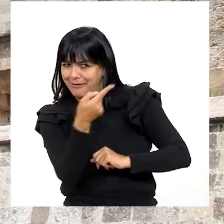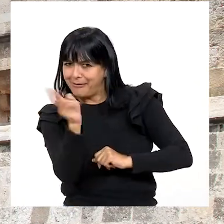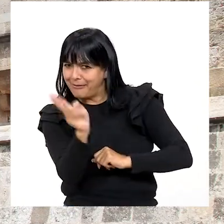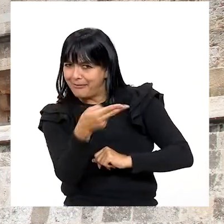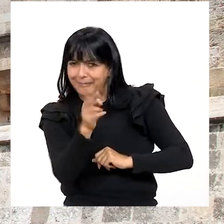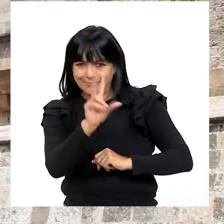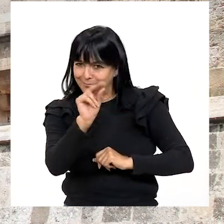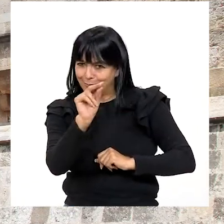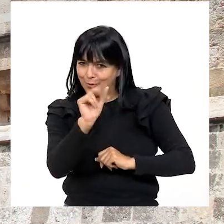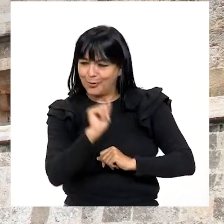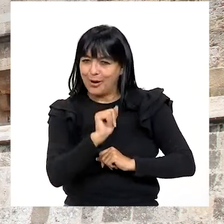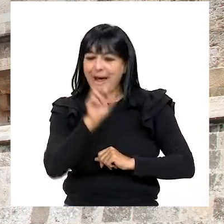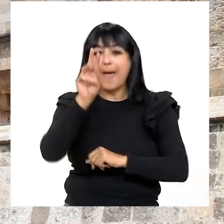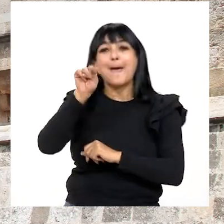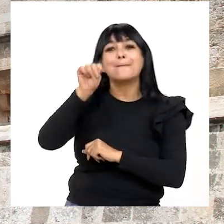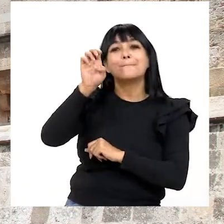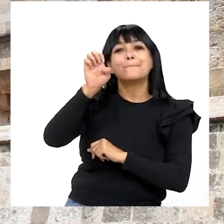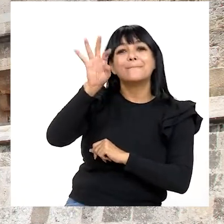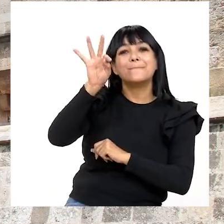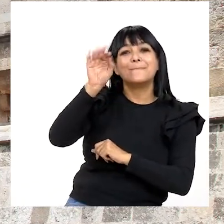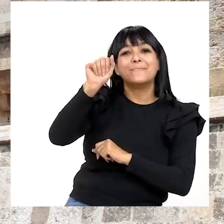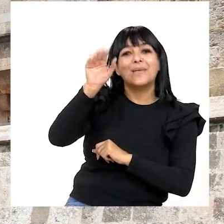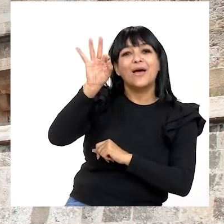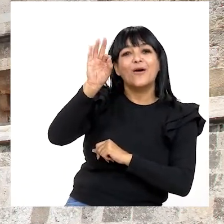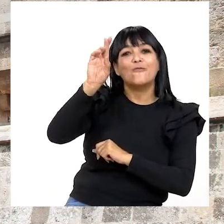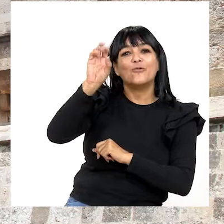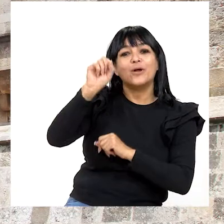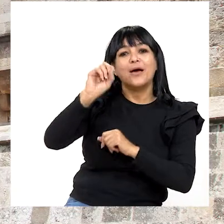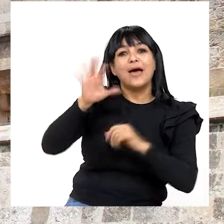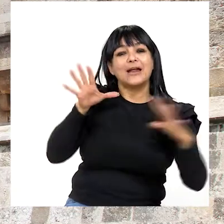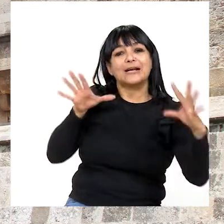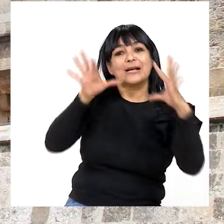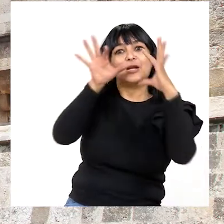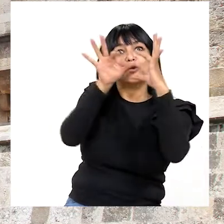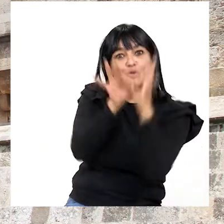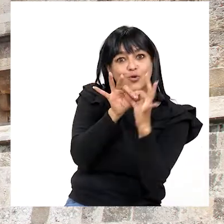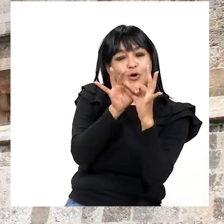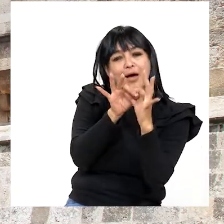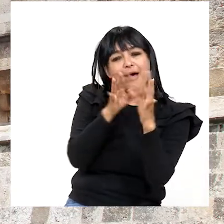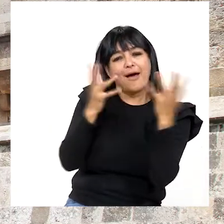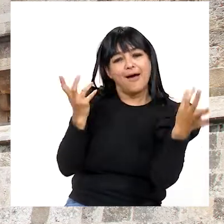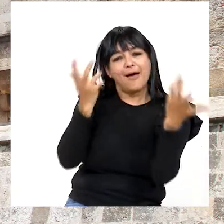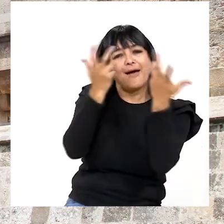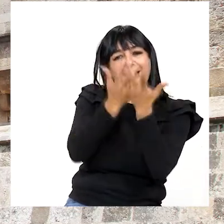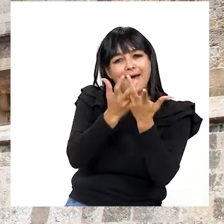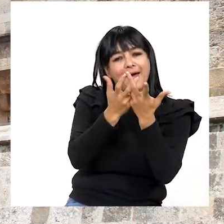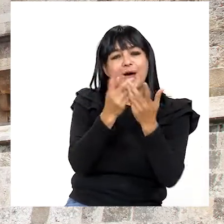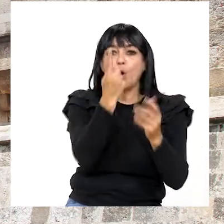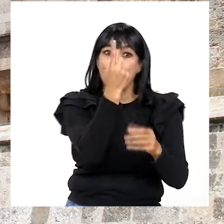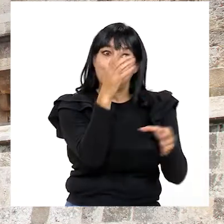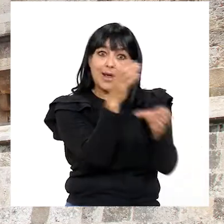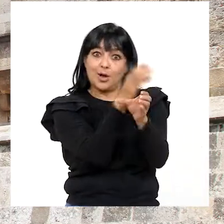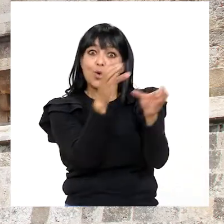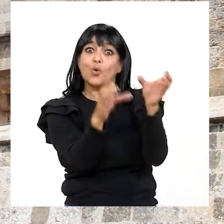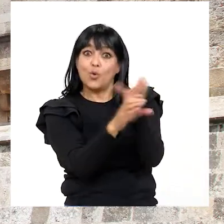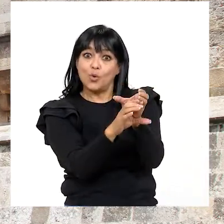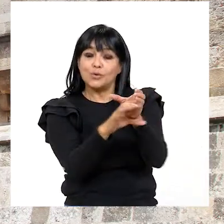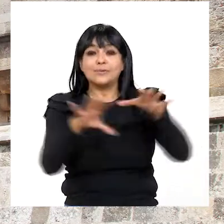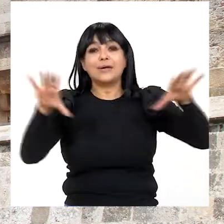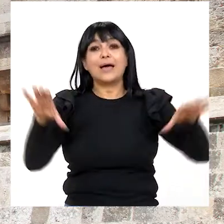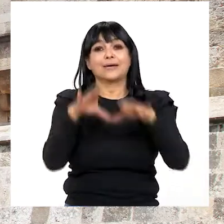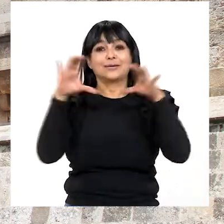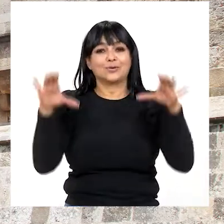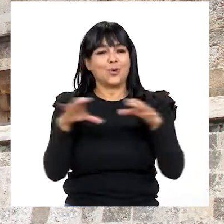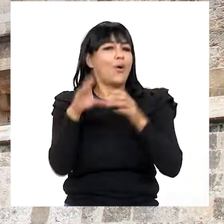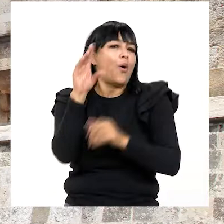La metáfora consiste en relacionar de forma indirecta un objeto,